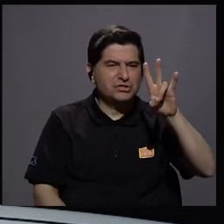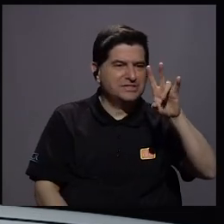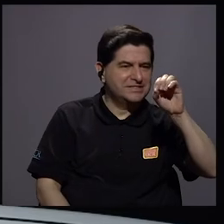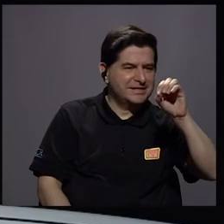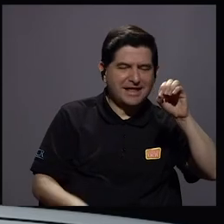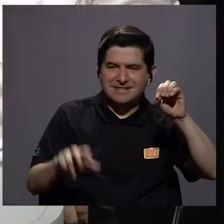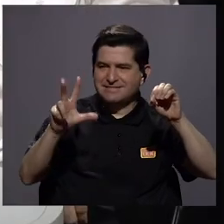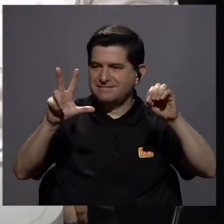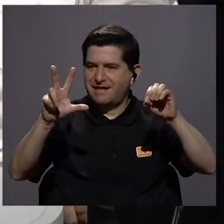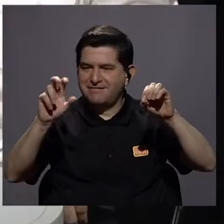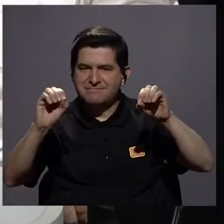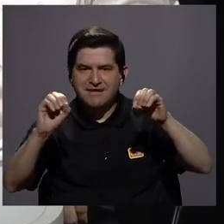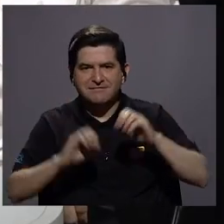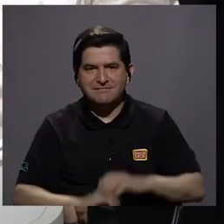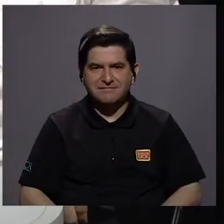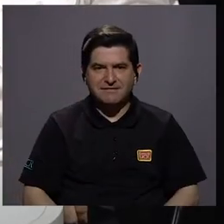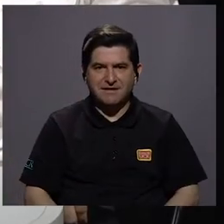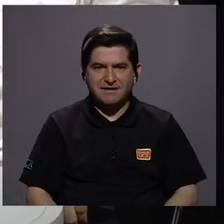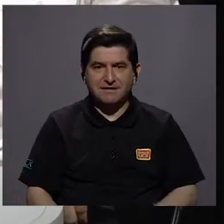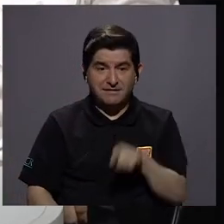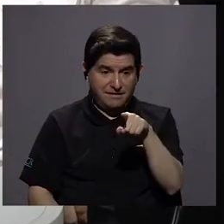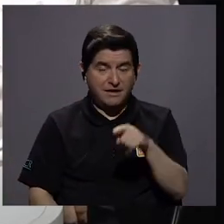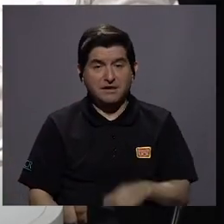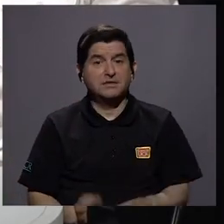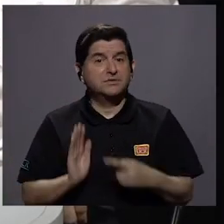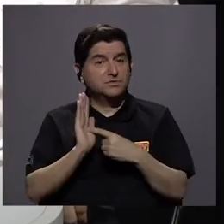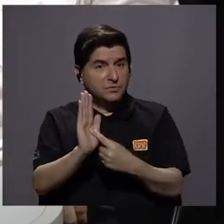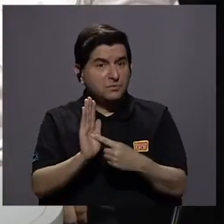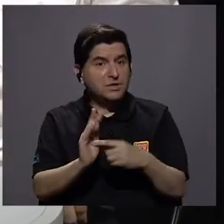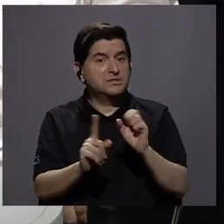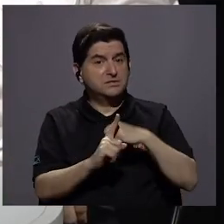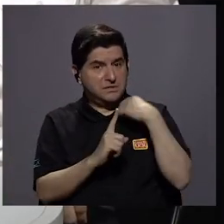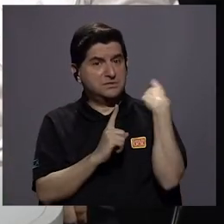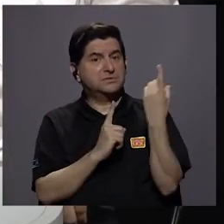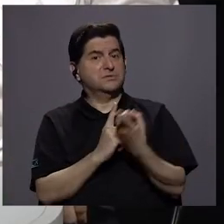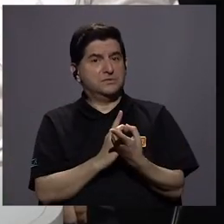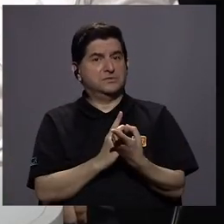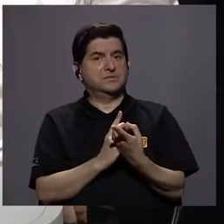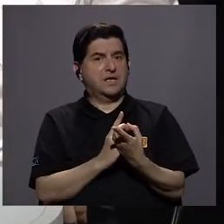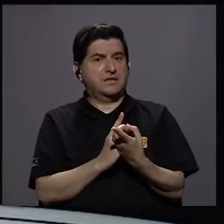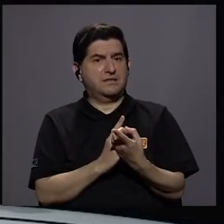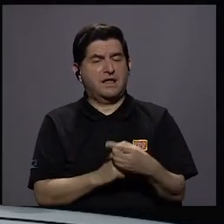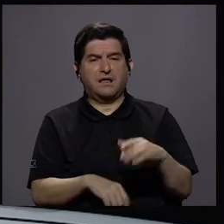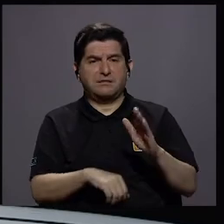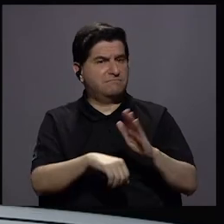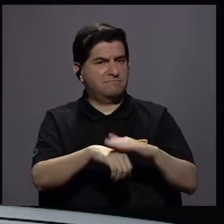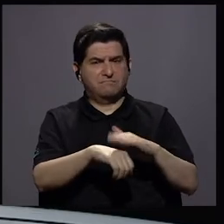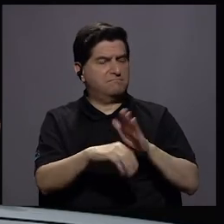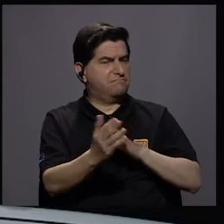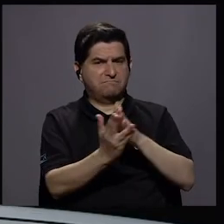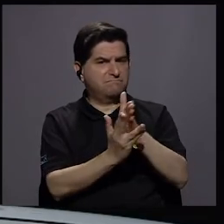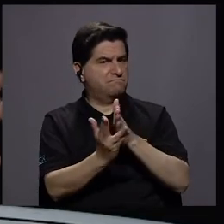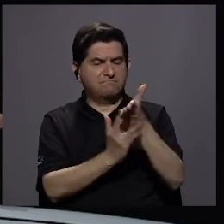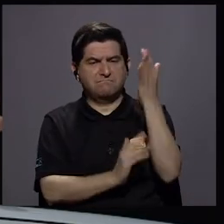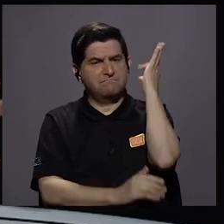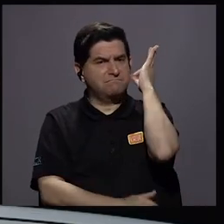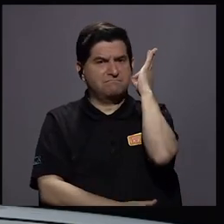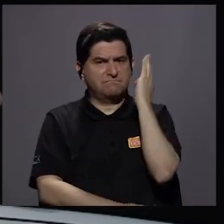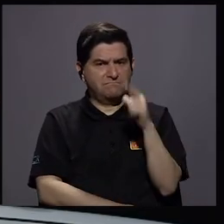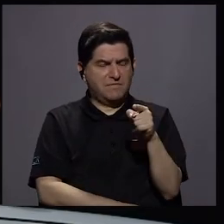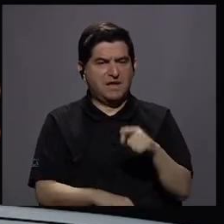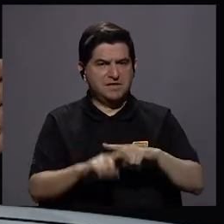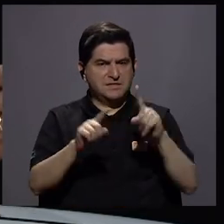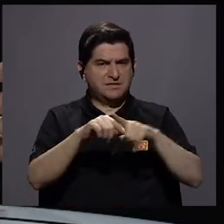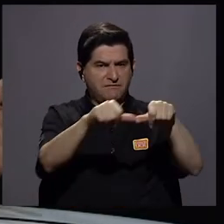-30 y que eso retrata muchísimo a una sociedad que no le ha permitido el acceso a las mujeres